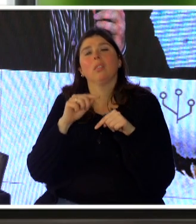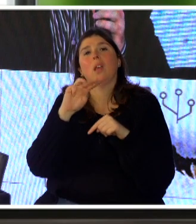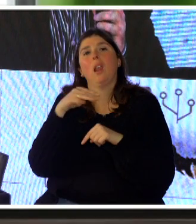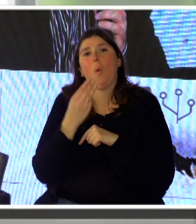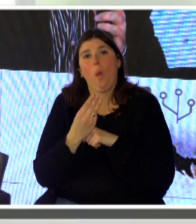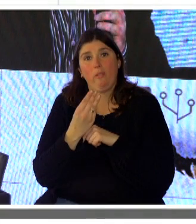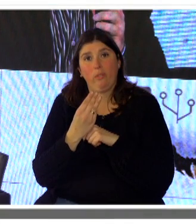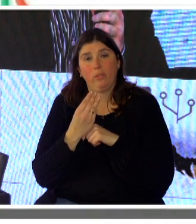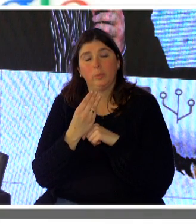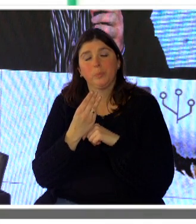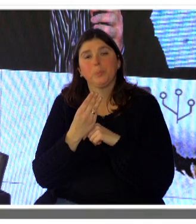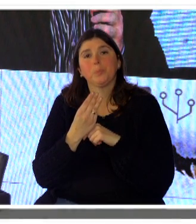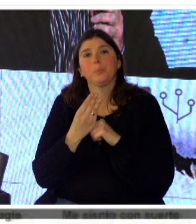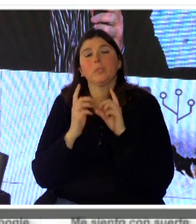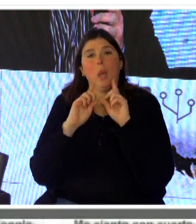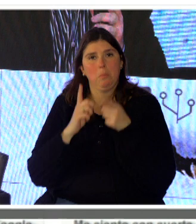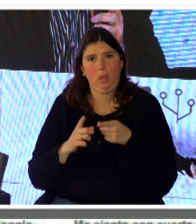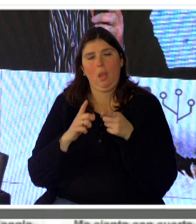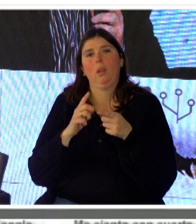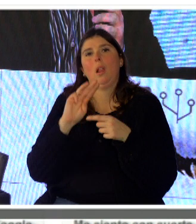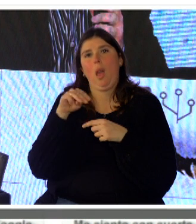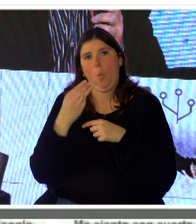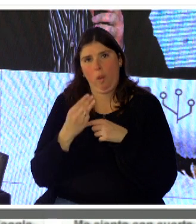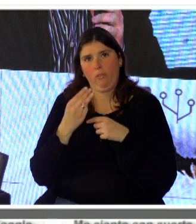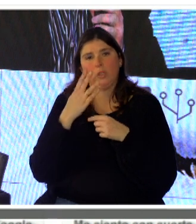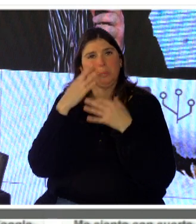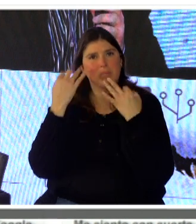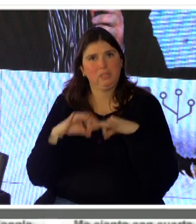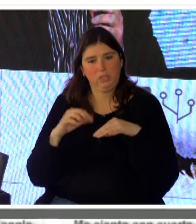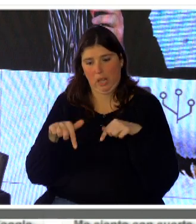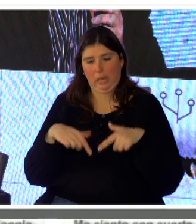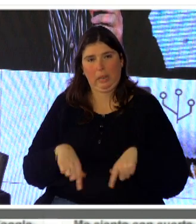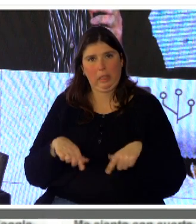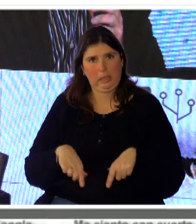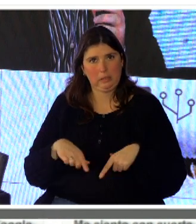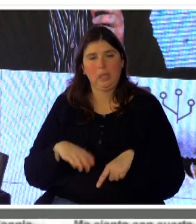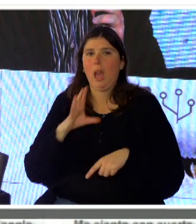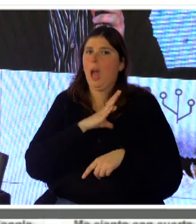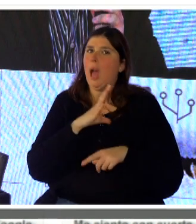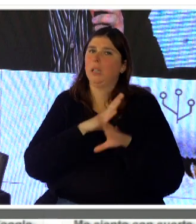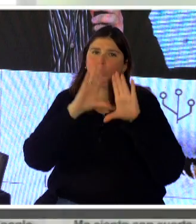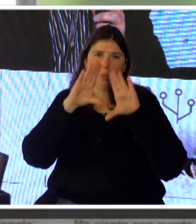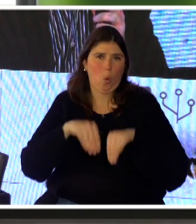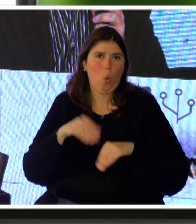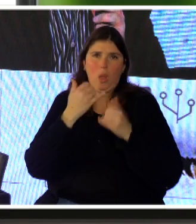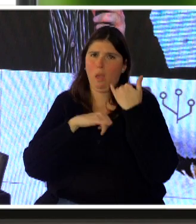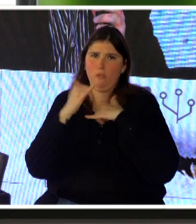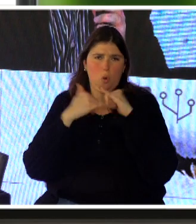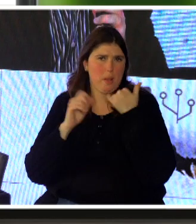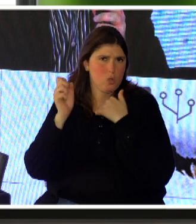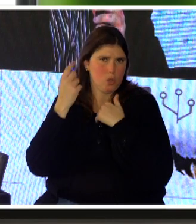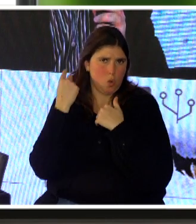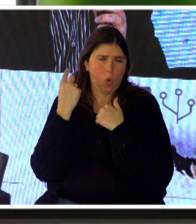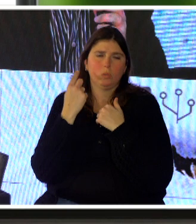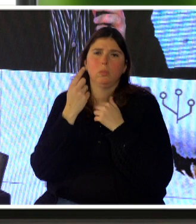en la página web de la Intendencia, en la página específica donde está toda la información sobre Montevideo del Mañana, donde se despliega